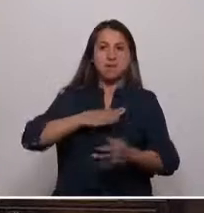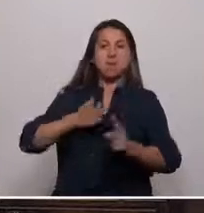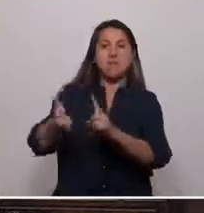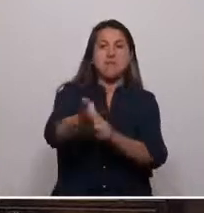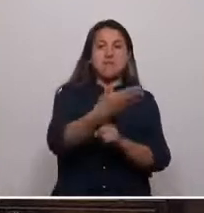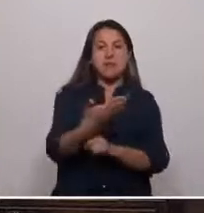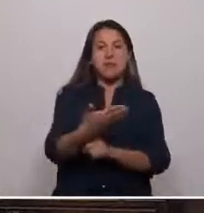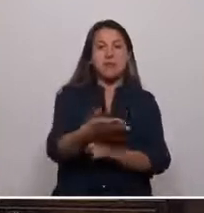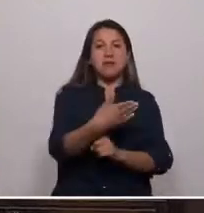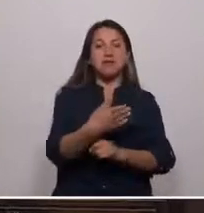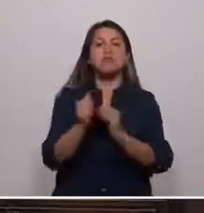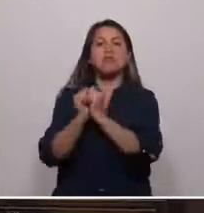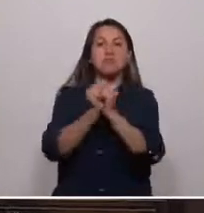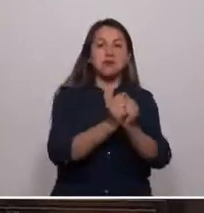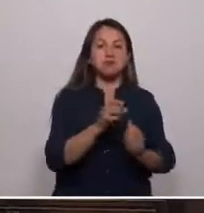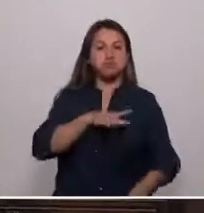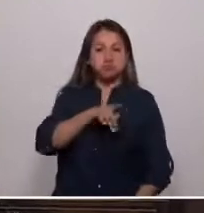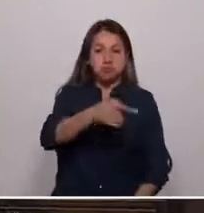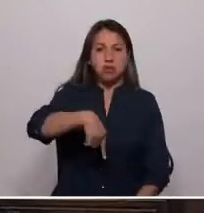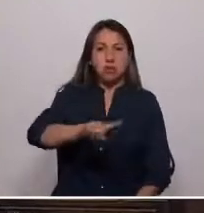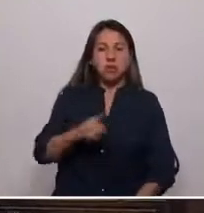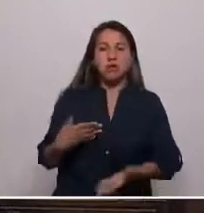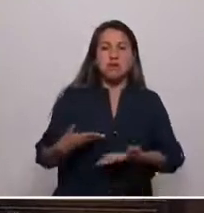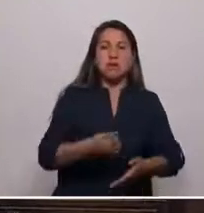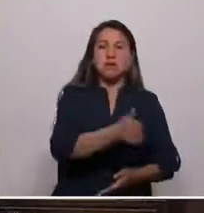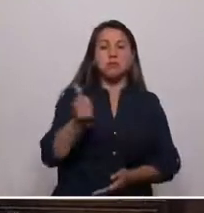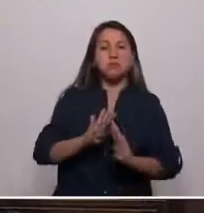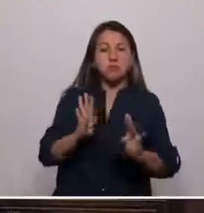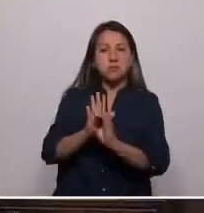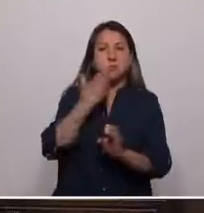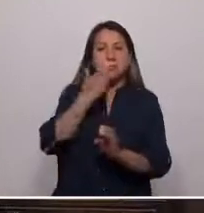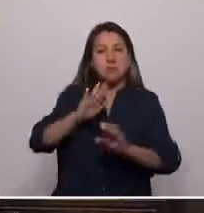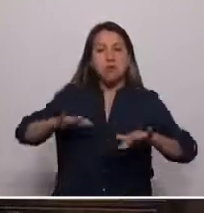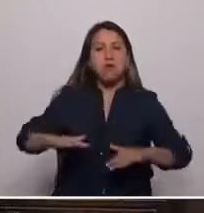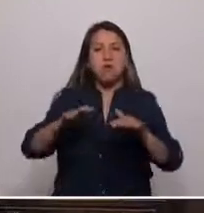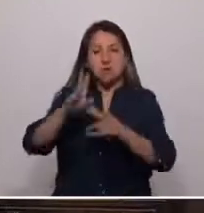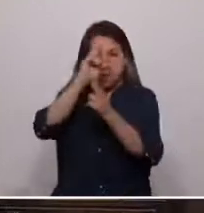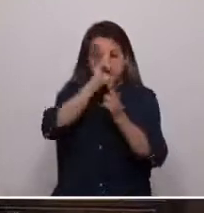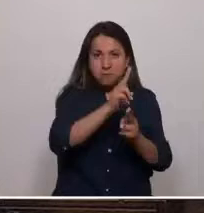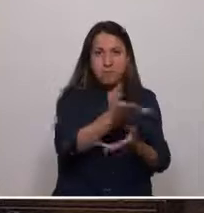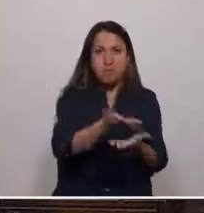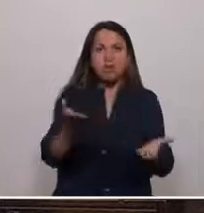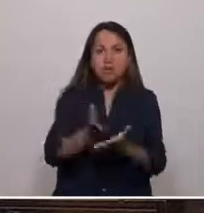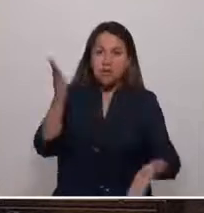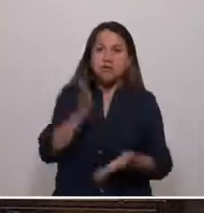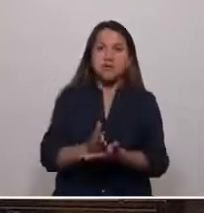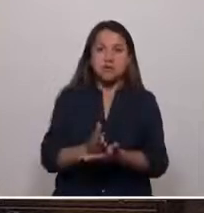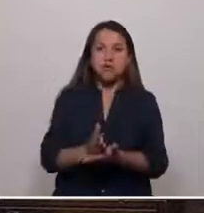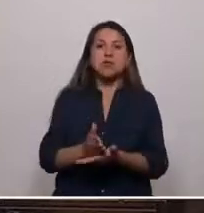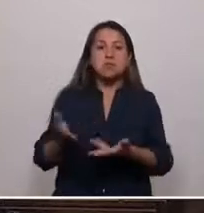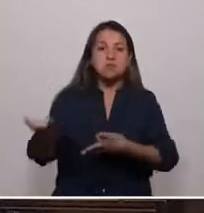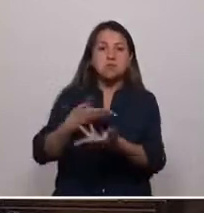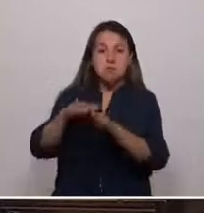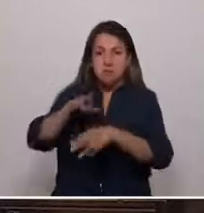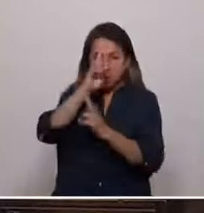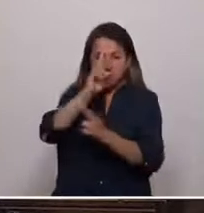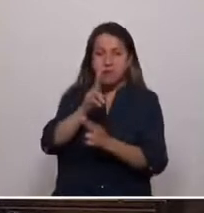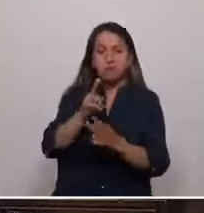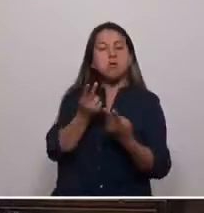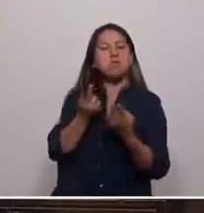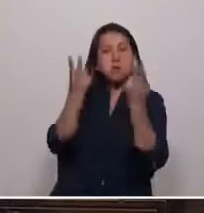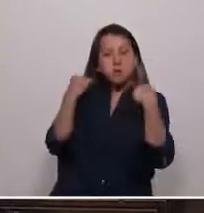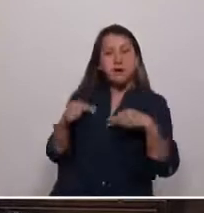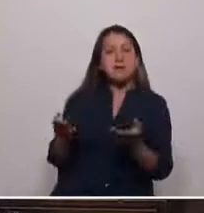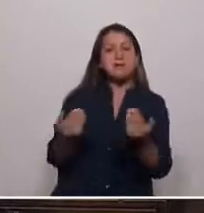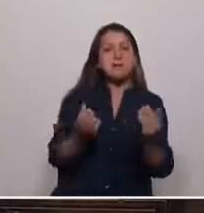compatriotas. Ofrezco a todos los convencionales mi mejor esfuerzo y respeto y exijo lo mismo. Humildad necesitamos